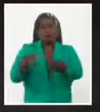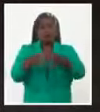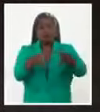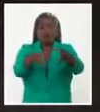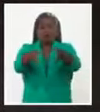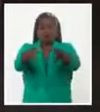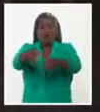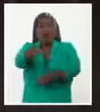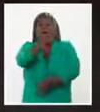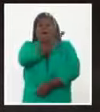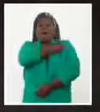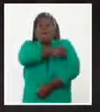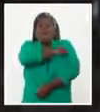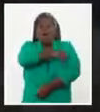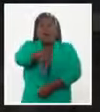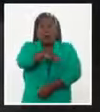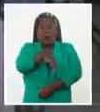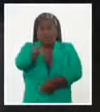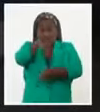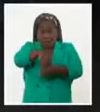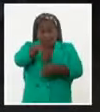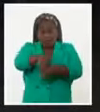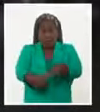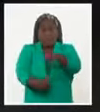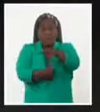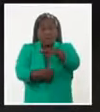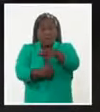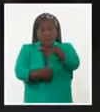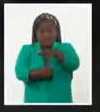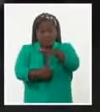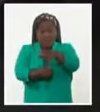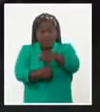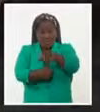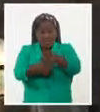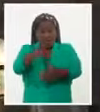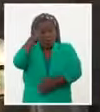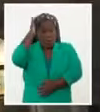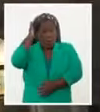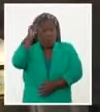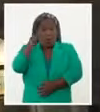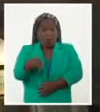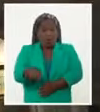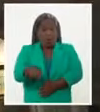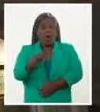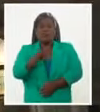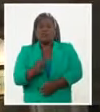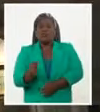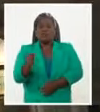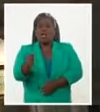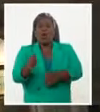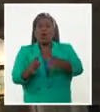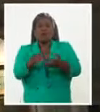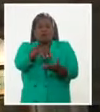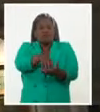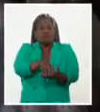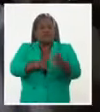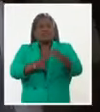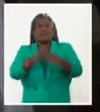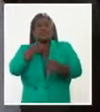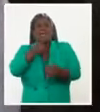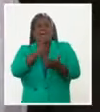vez, entre la multitud, el presidente cubano, quien cruzó la plaza de armas y llegó hasta el templete, sitio donde en